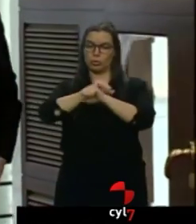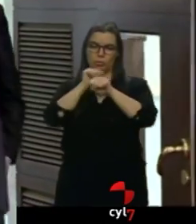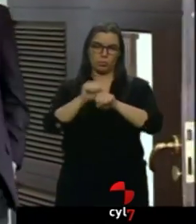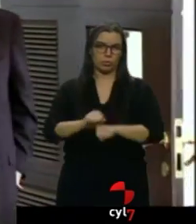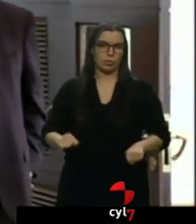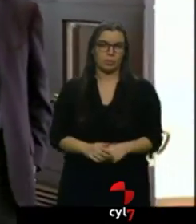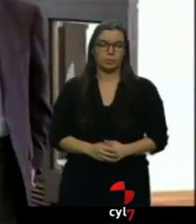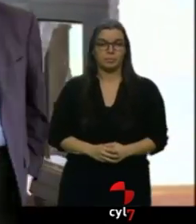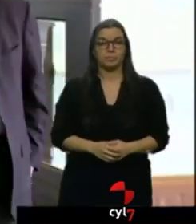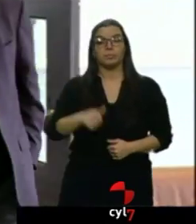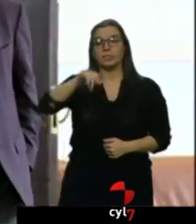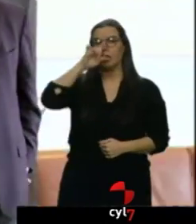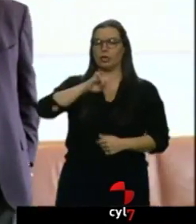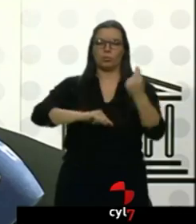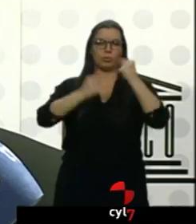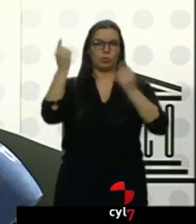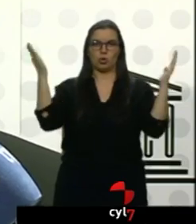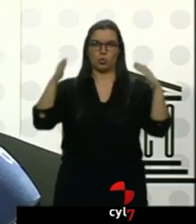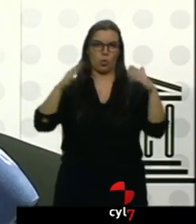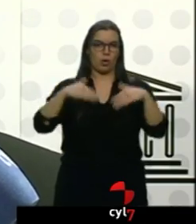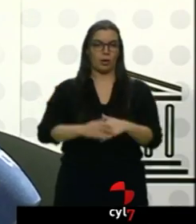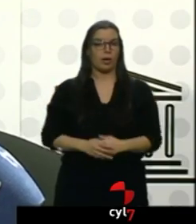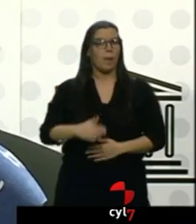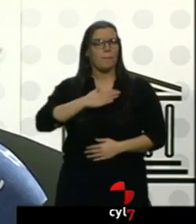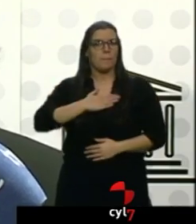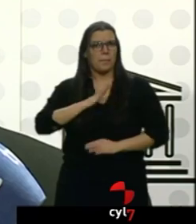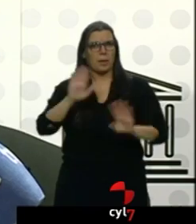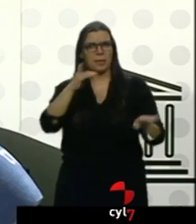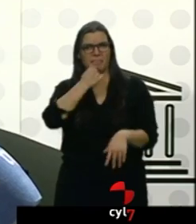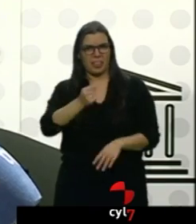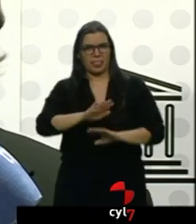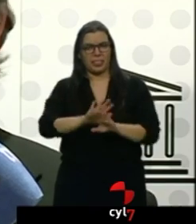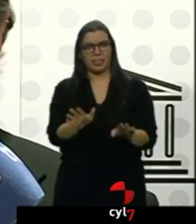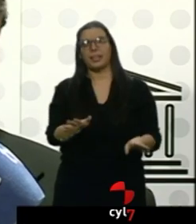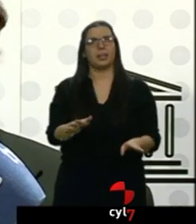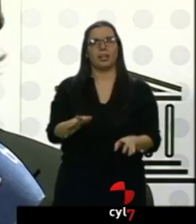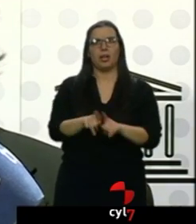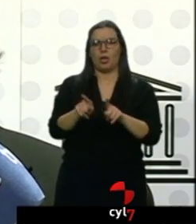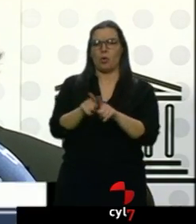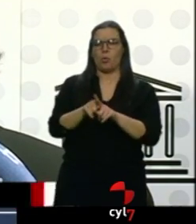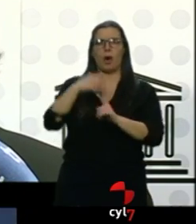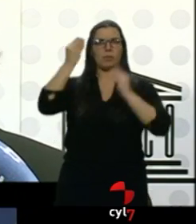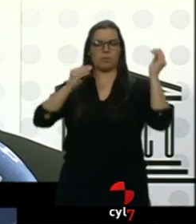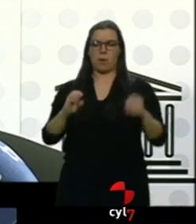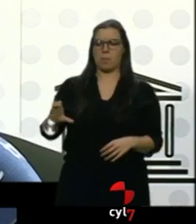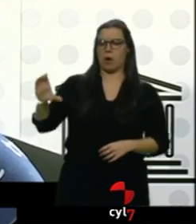No habrá presupuestos sin datos este año. Para mí sería facilísimo. Además, inflando los ingresos,